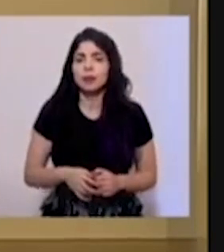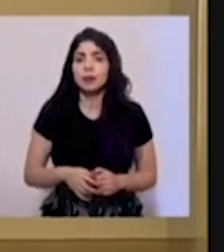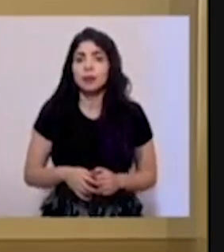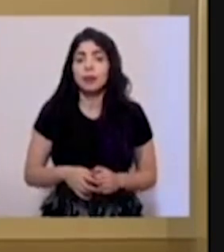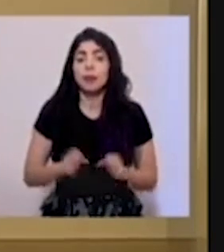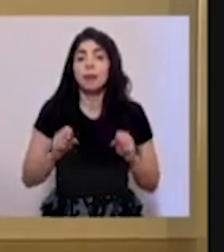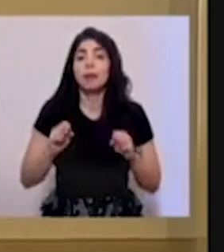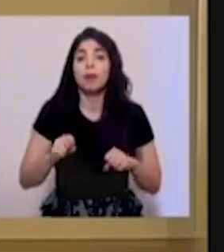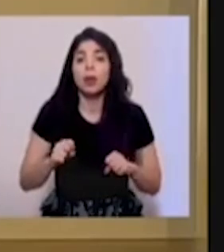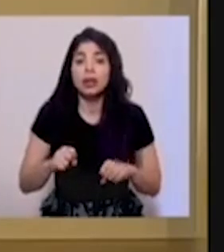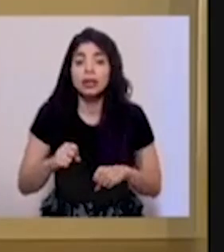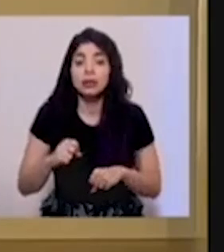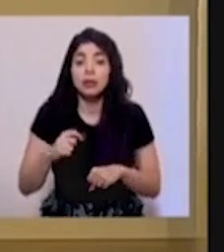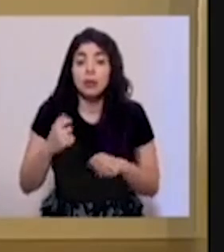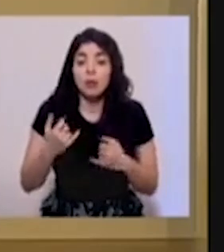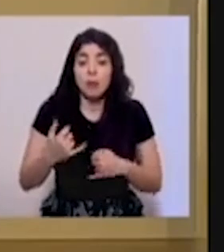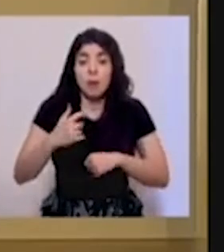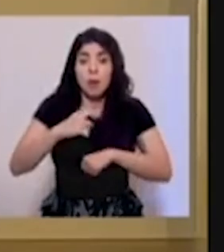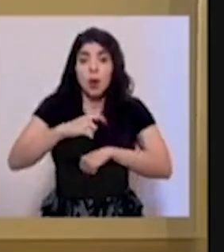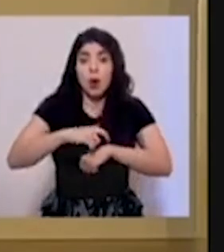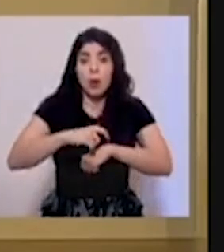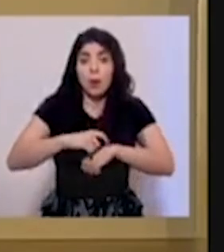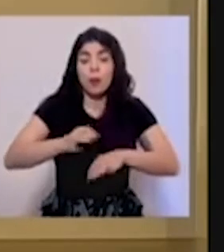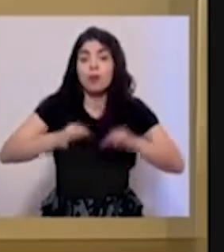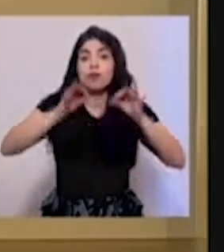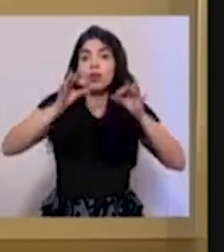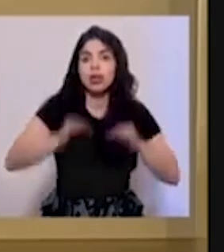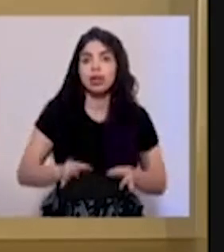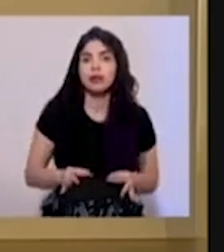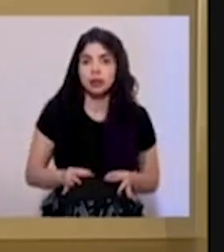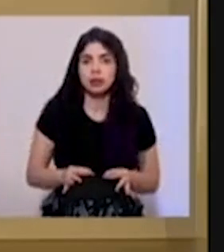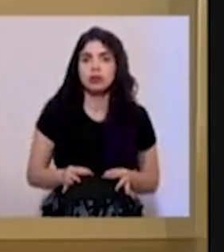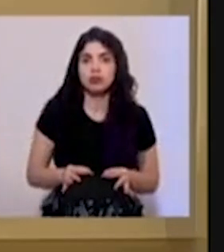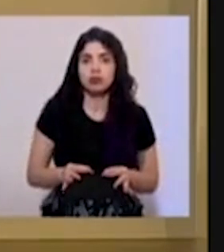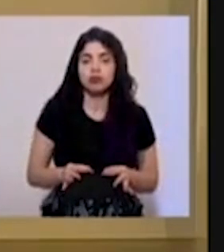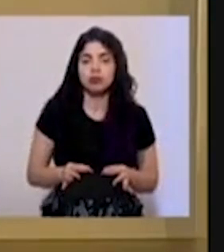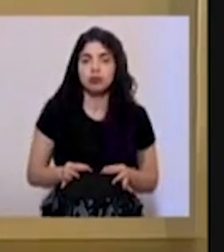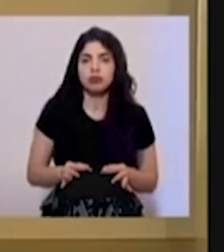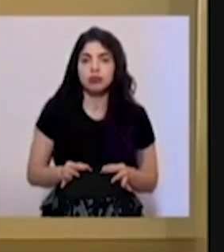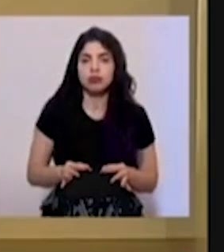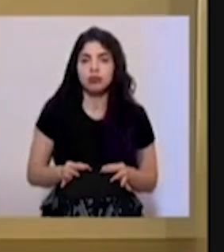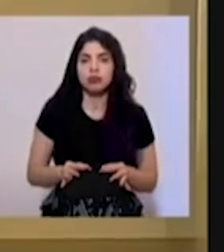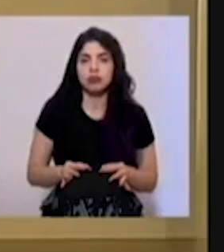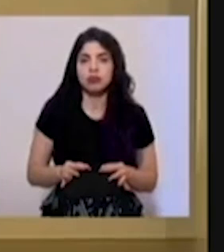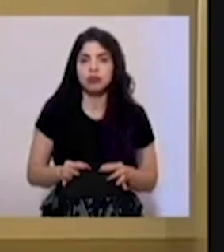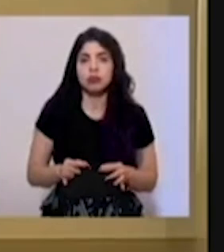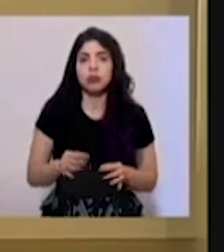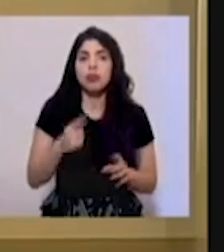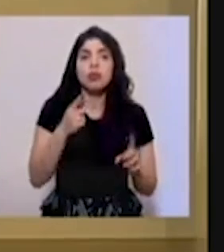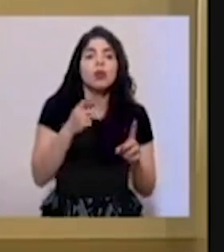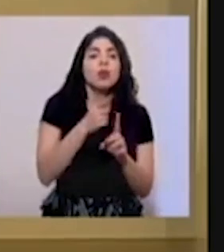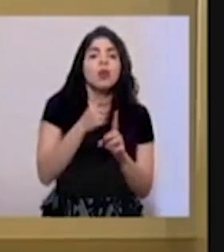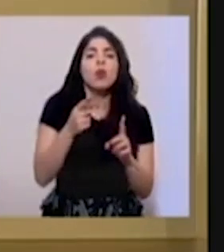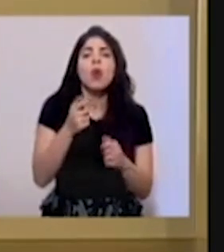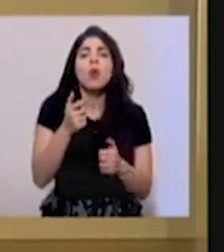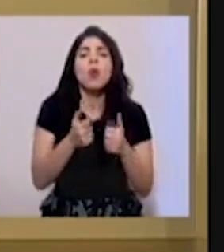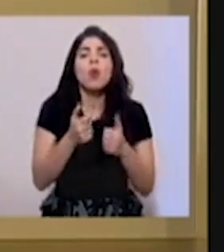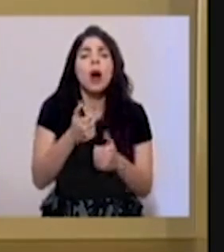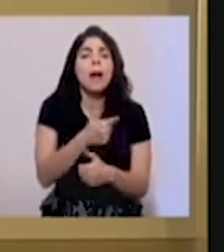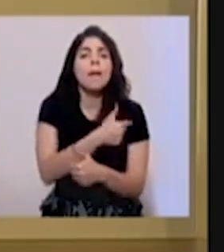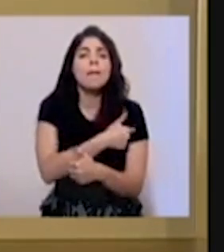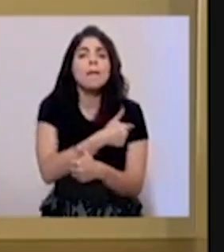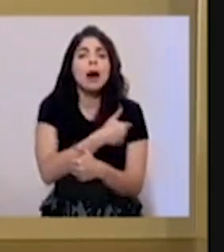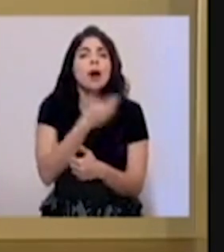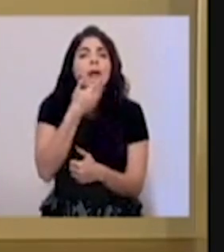momento de definir y de decidir por la vacuna más adecuada y